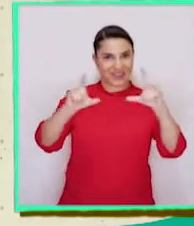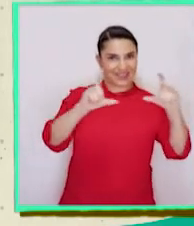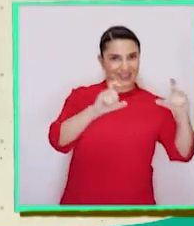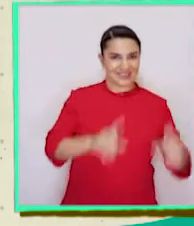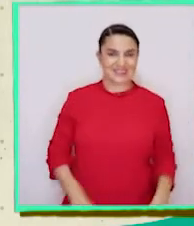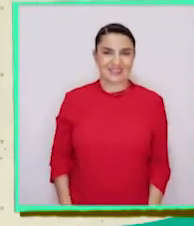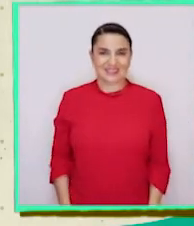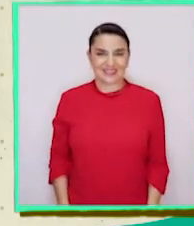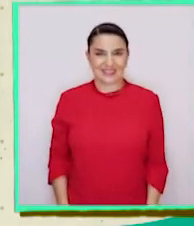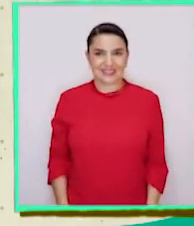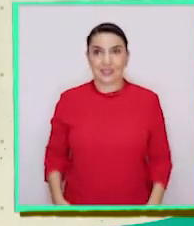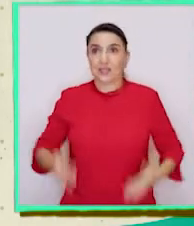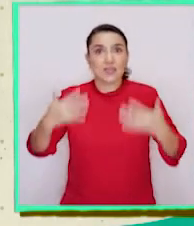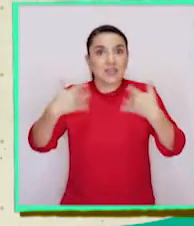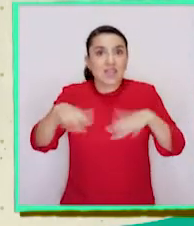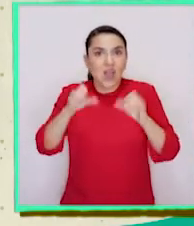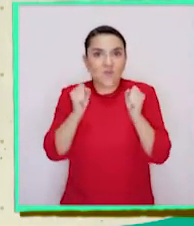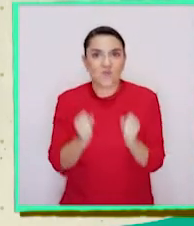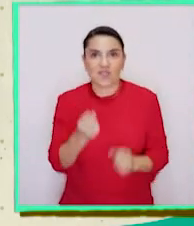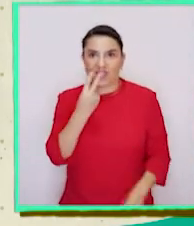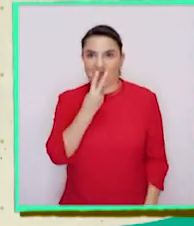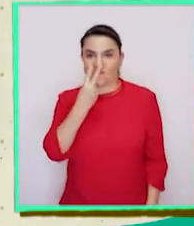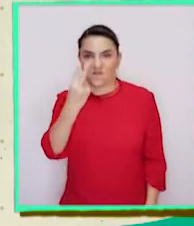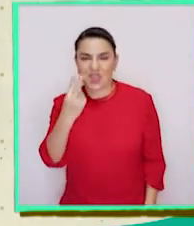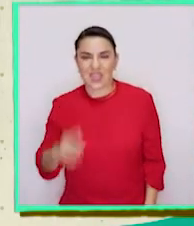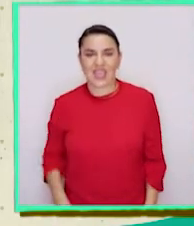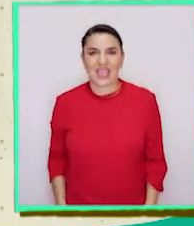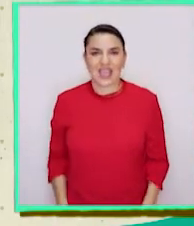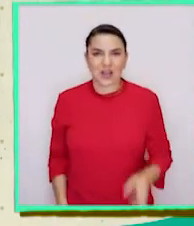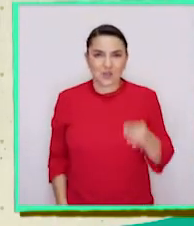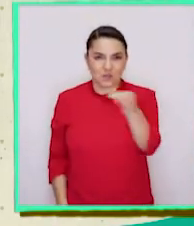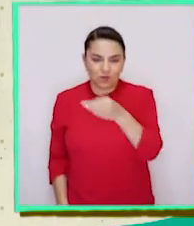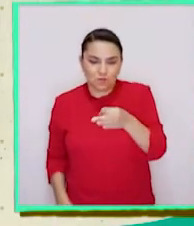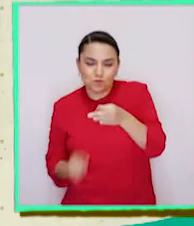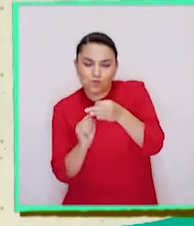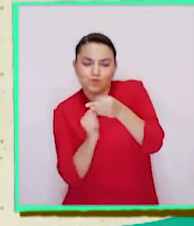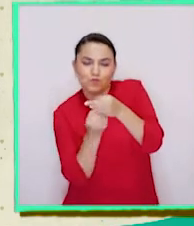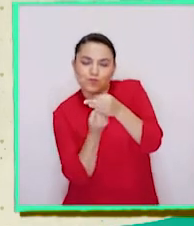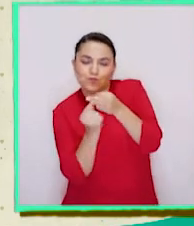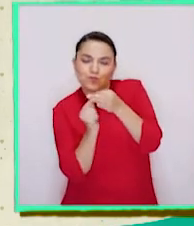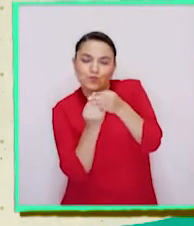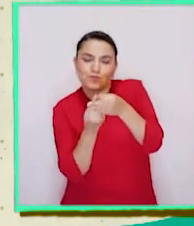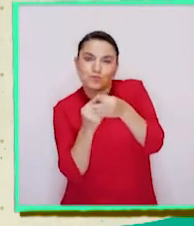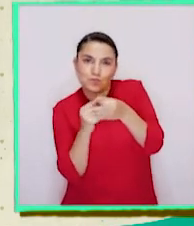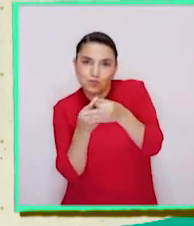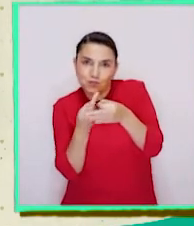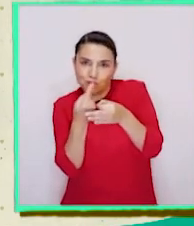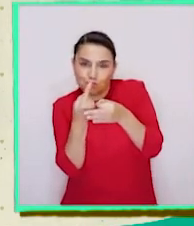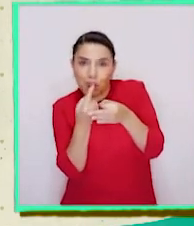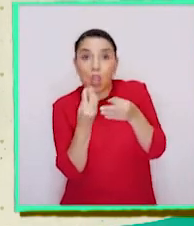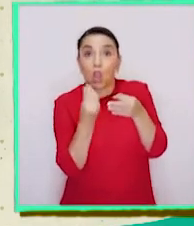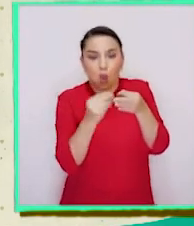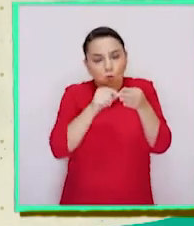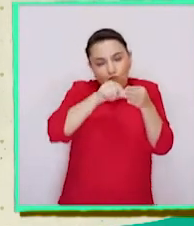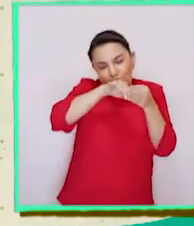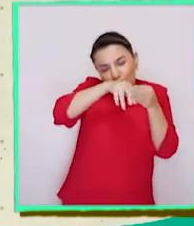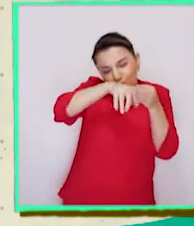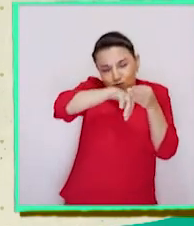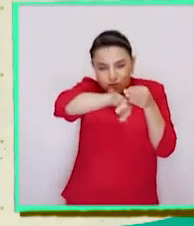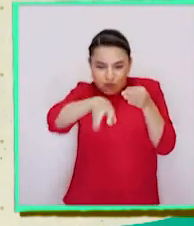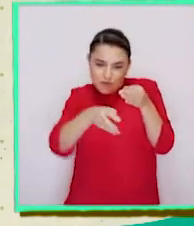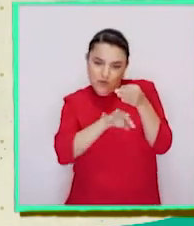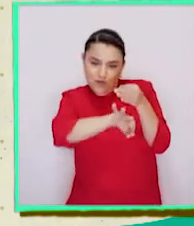fotografías. Y ya se podía ver unos pequeños tallos creciendo y cómo las raíces se